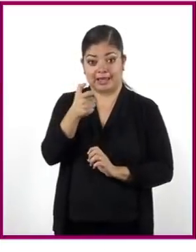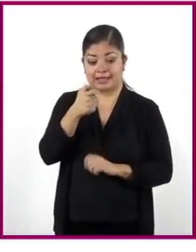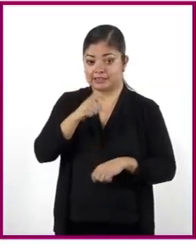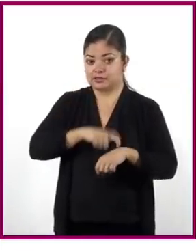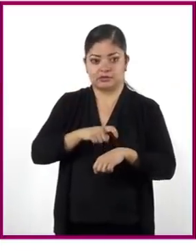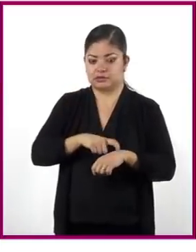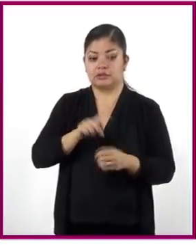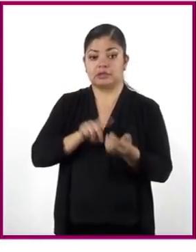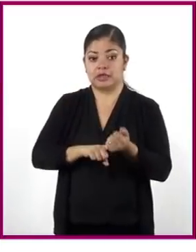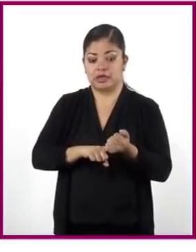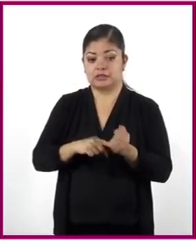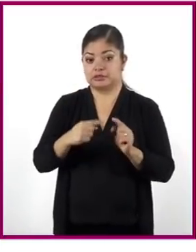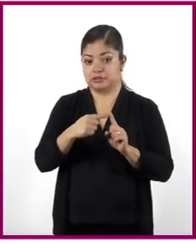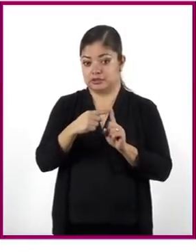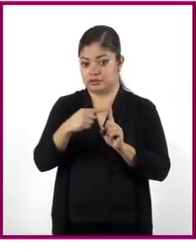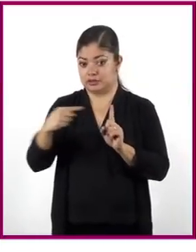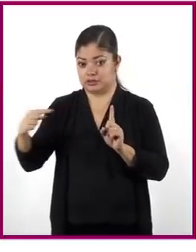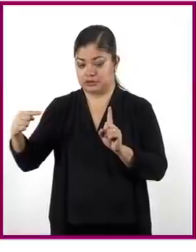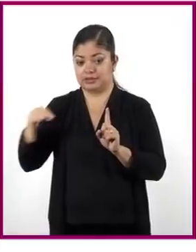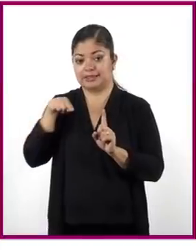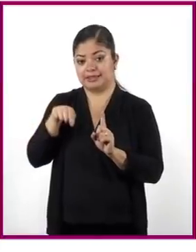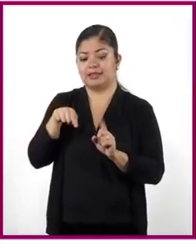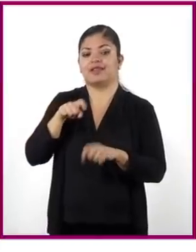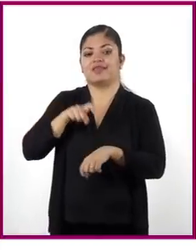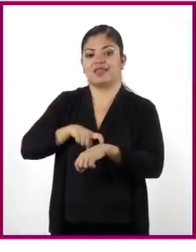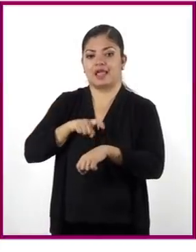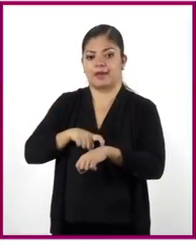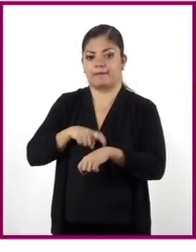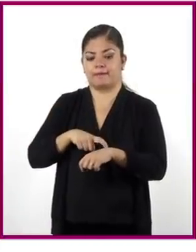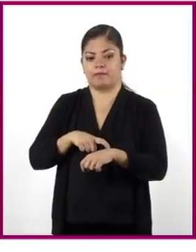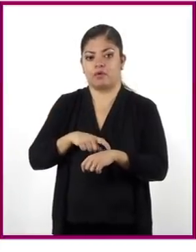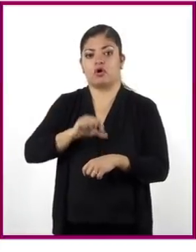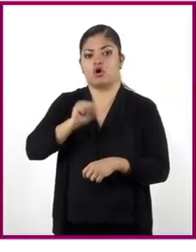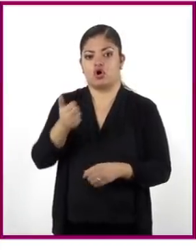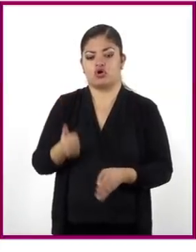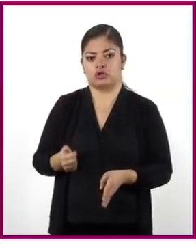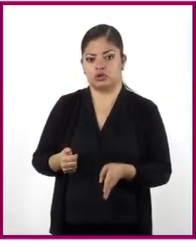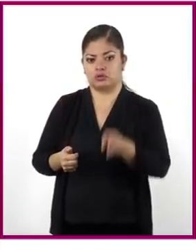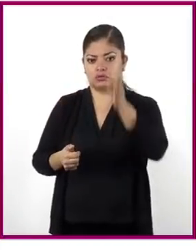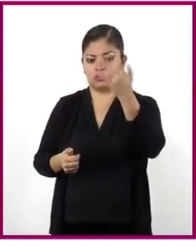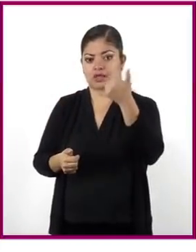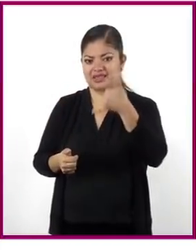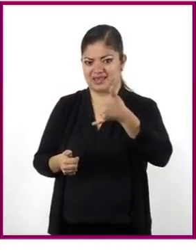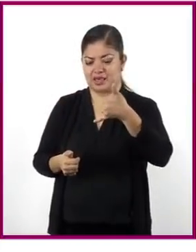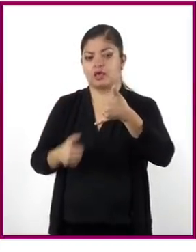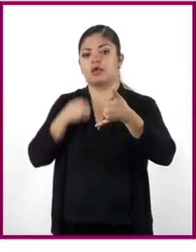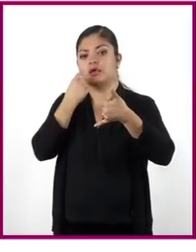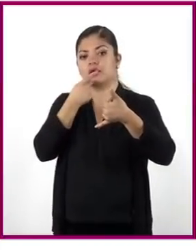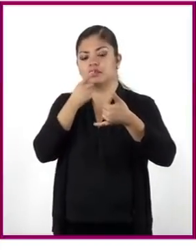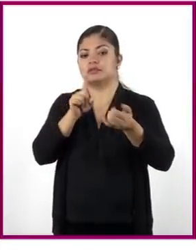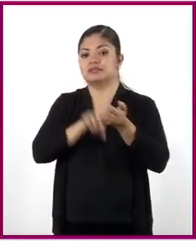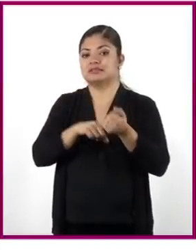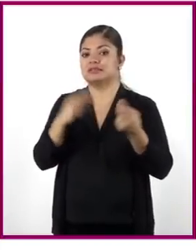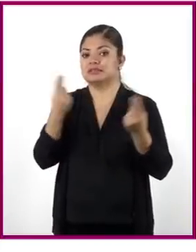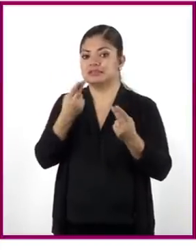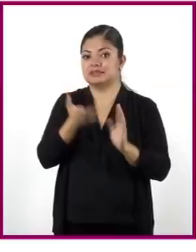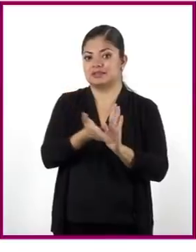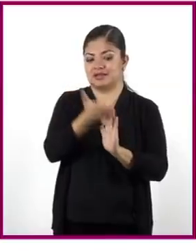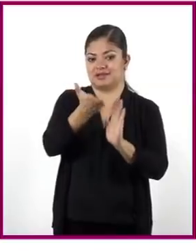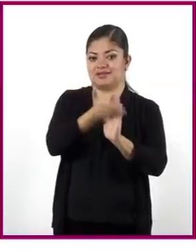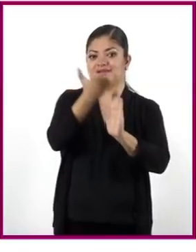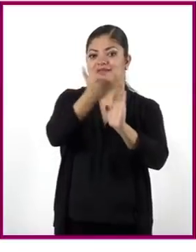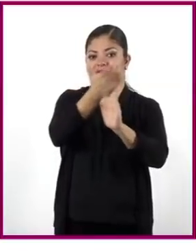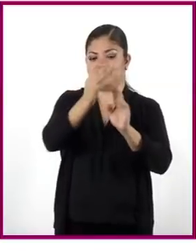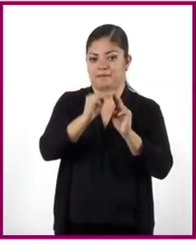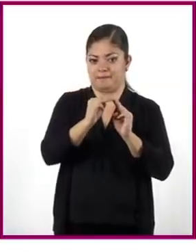es decir, el eje horizontal nos indica el tiempo. Y la coordenada Y nos dice la cantidad de cercado que se instaló, los